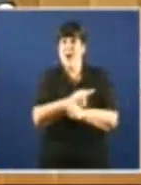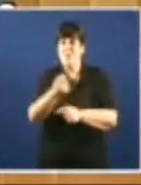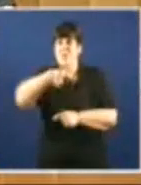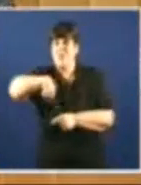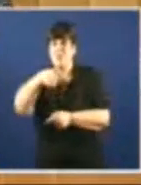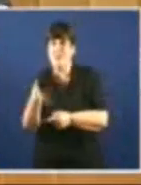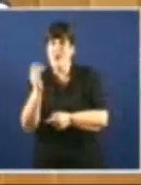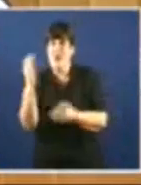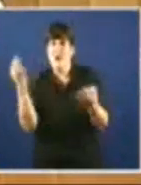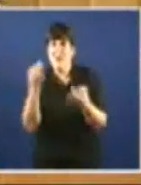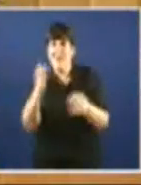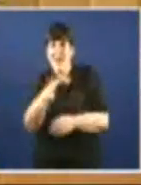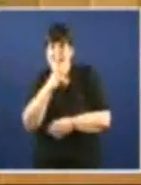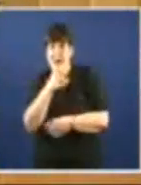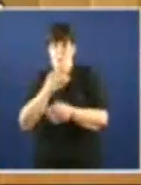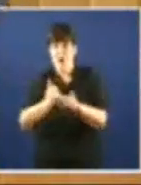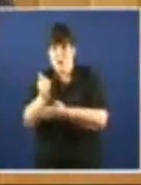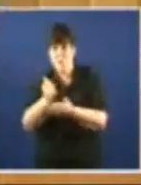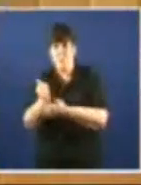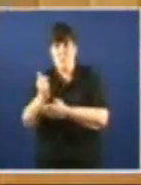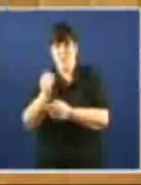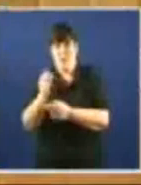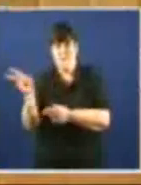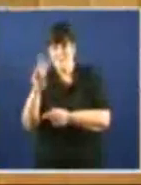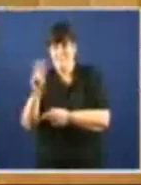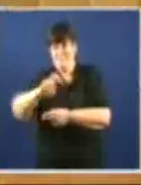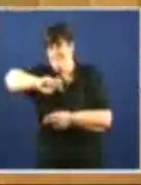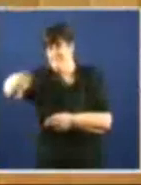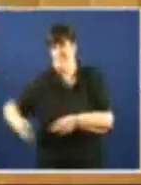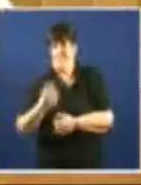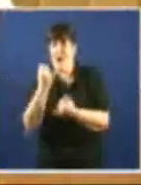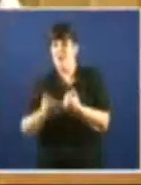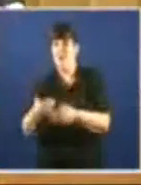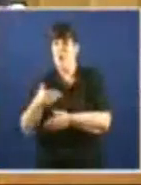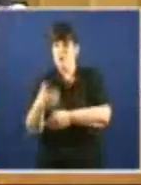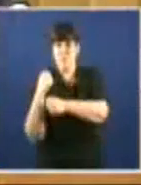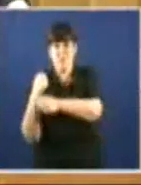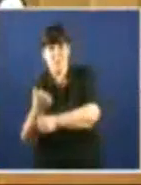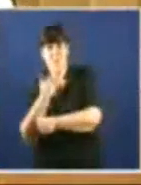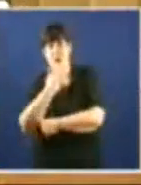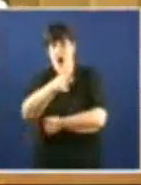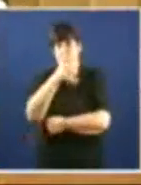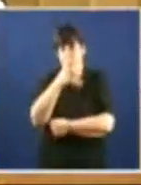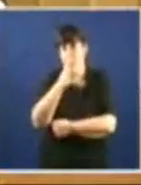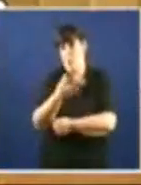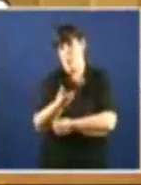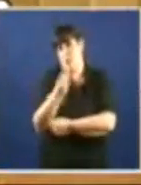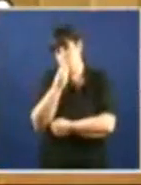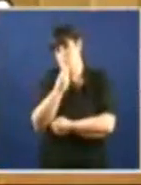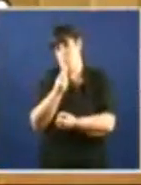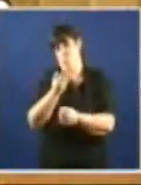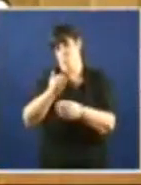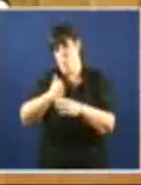gandeiría O tecido social En definitivas alternativas Que poderían prover no futuro Alimentación Auga potable Traballos Redes de solidaridade